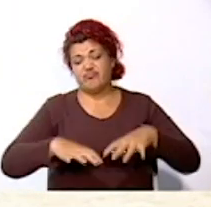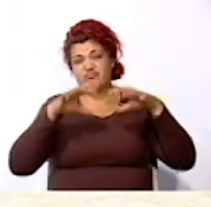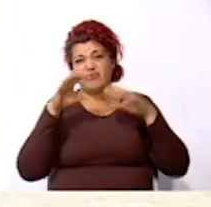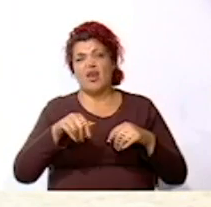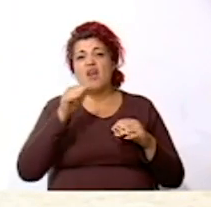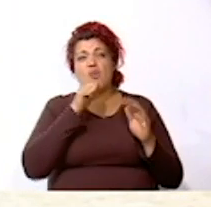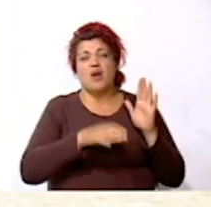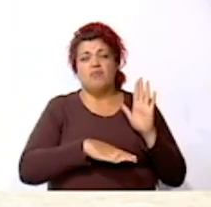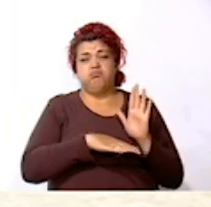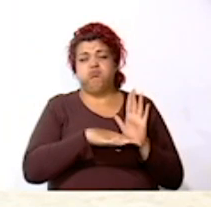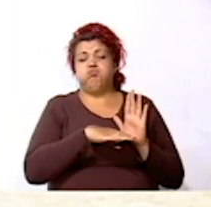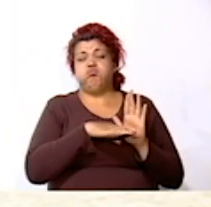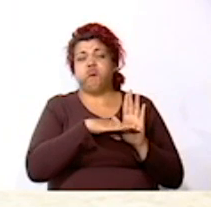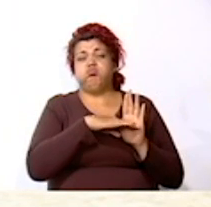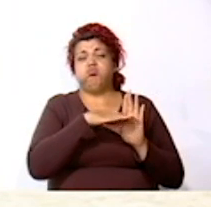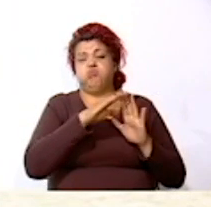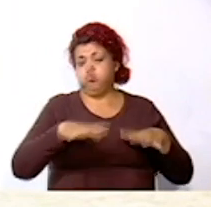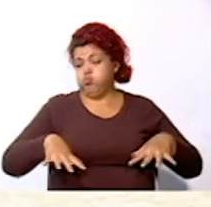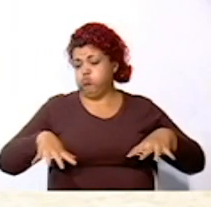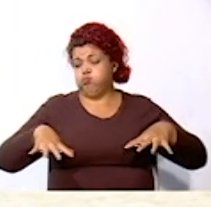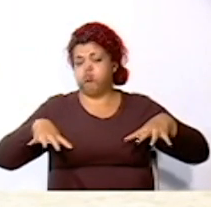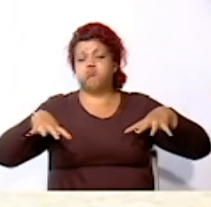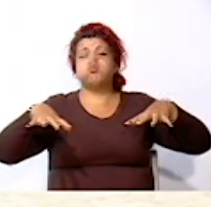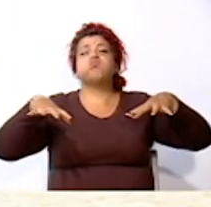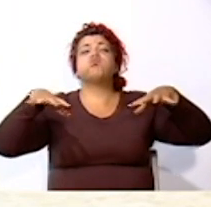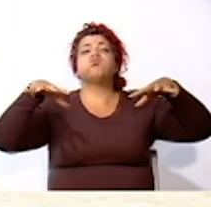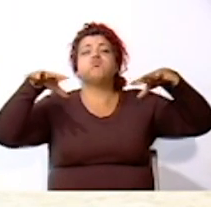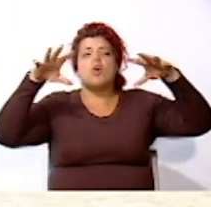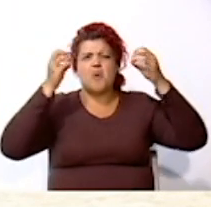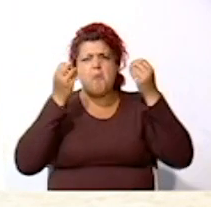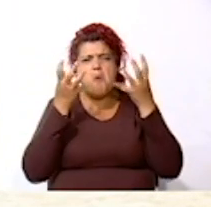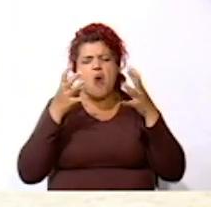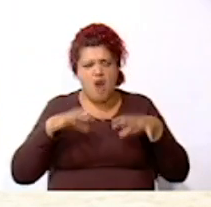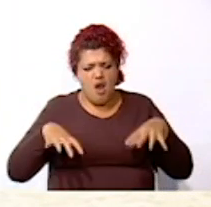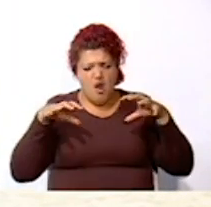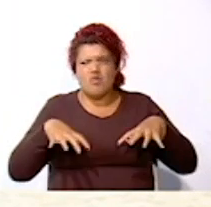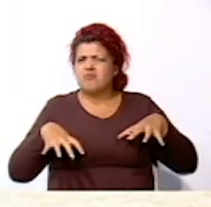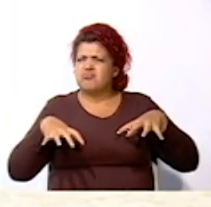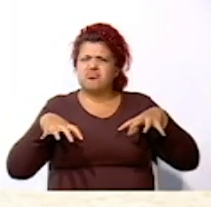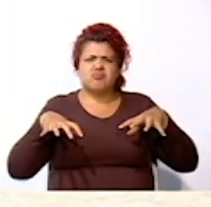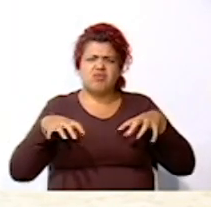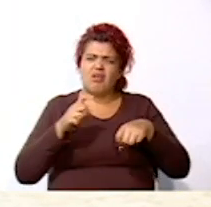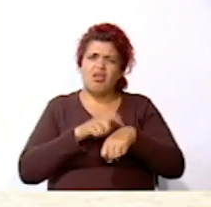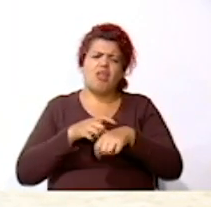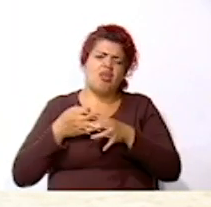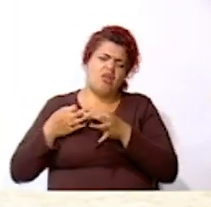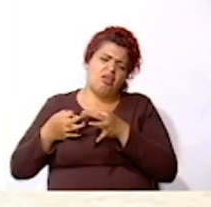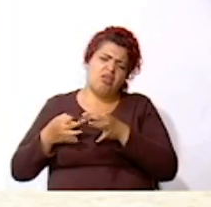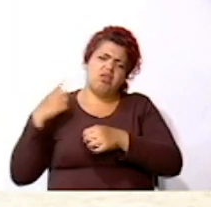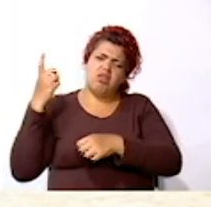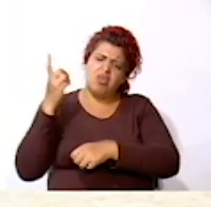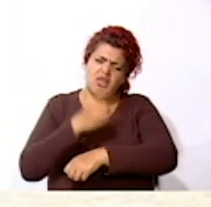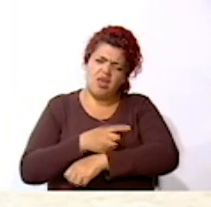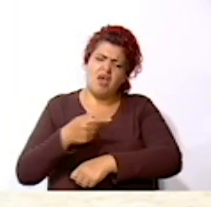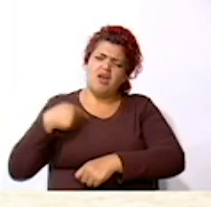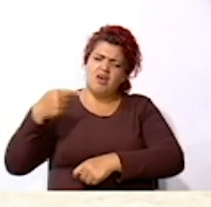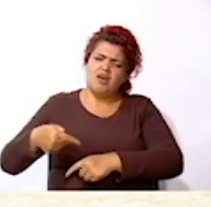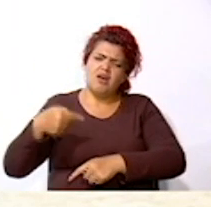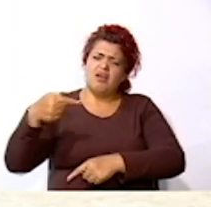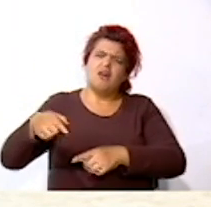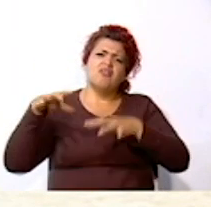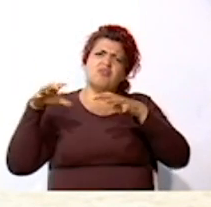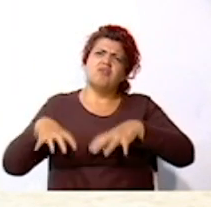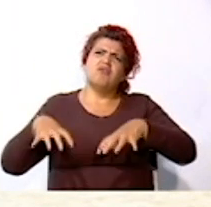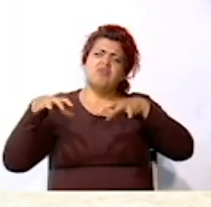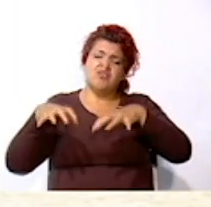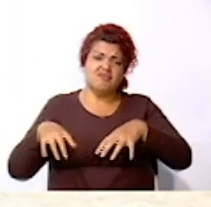es un exceso de lluvias Sobre todo cuando se trata de lluvias a lo largo de muchos días Como lo que estamos viviendo